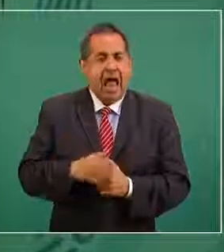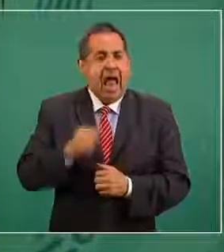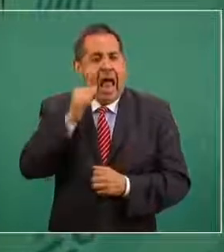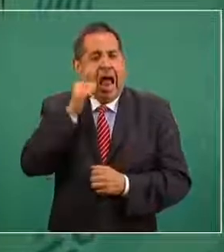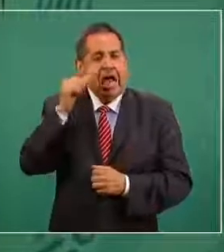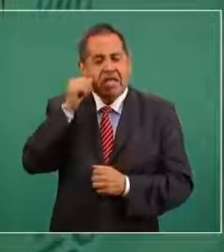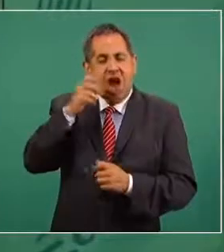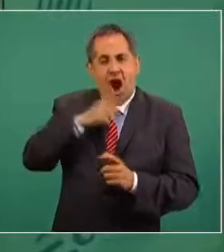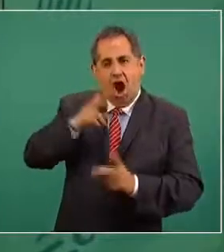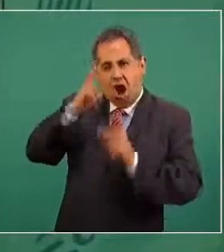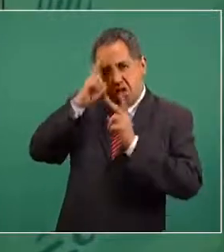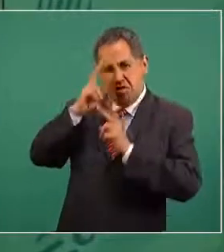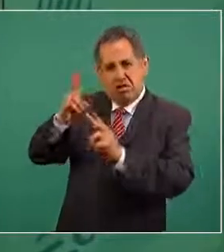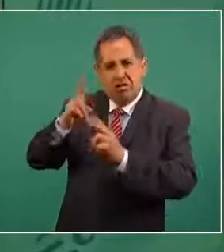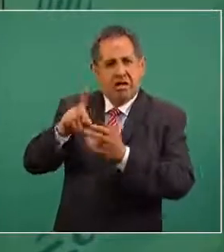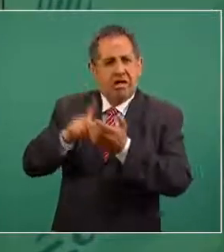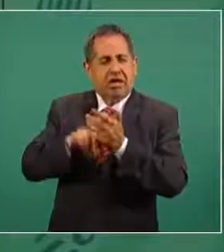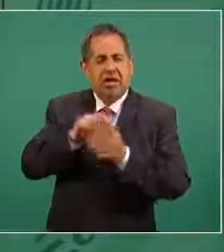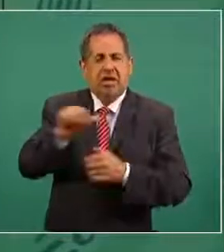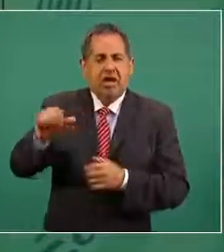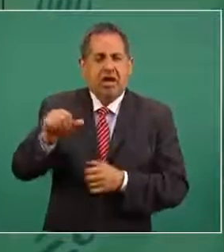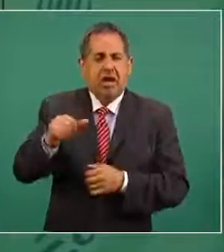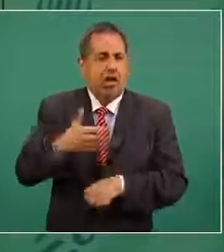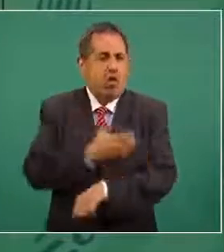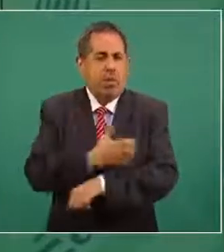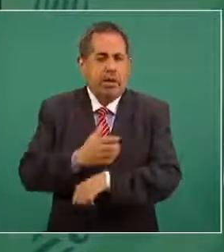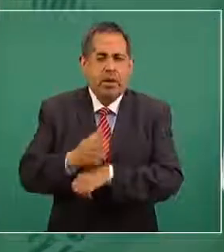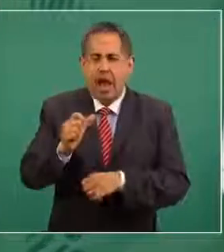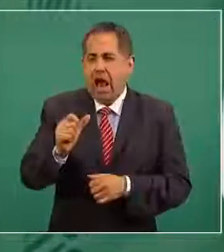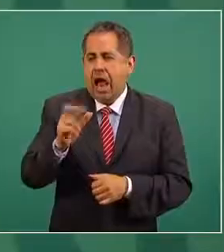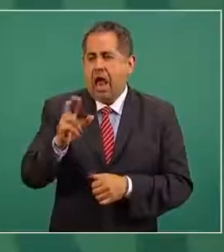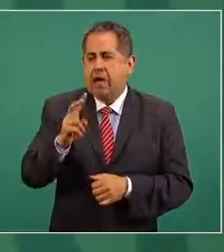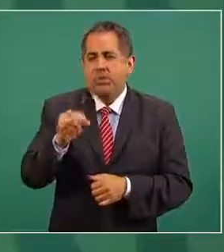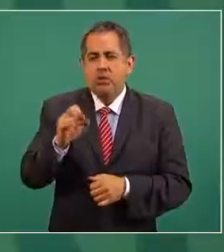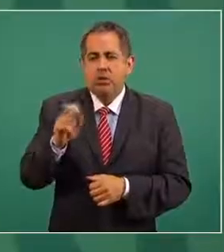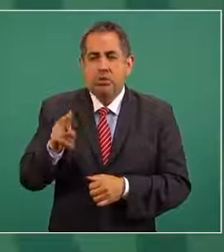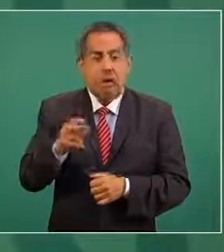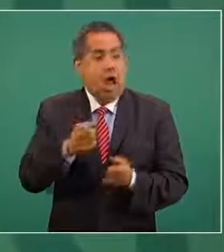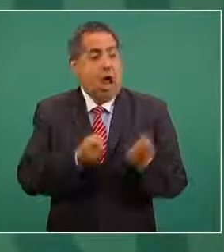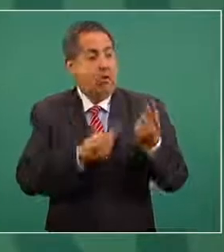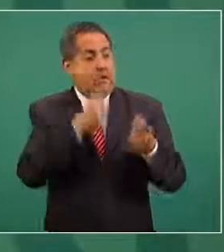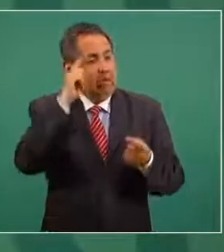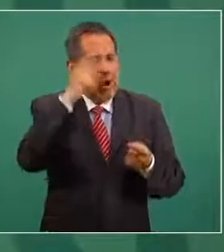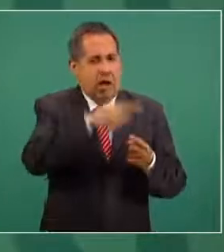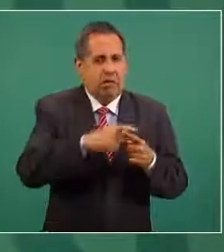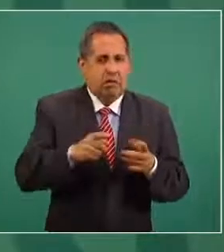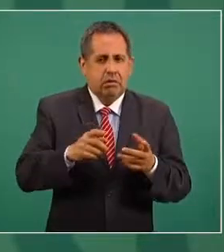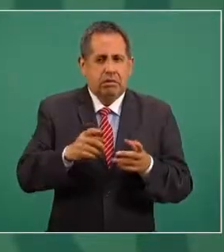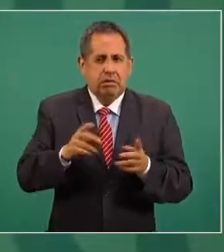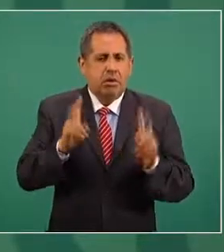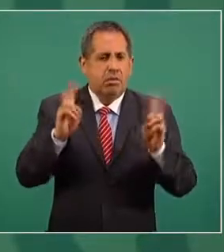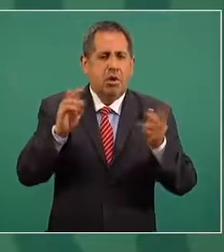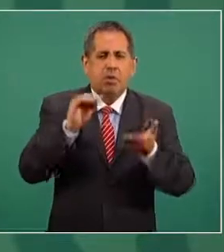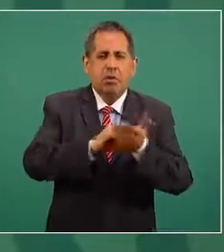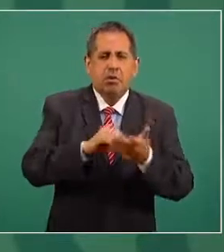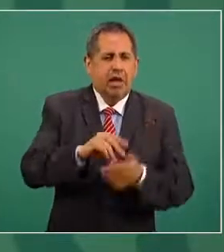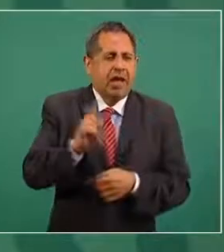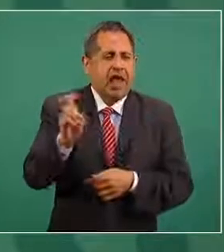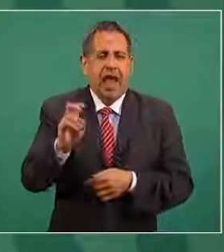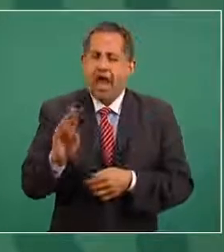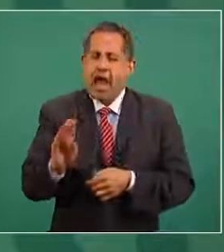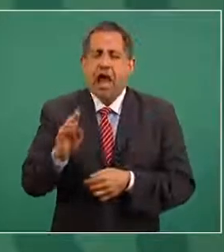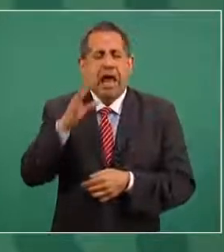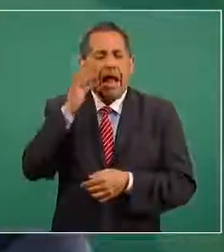hicimos homenaje al compañero Arviso y se enojaron porque pusimos a Benito Bodoque